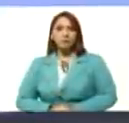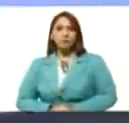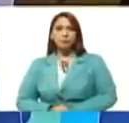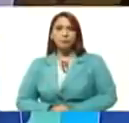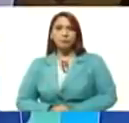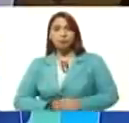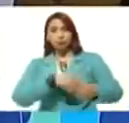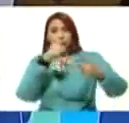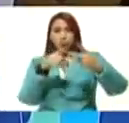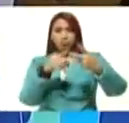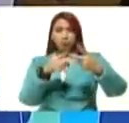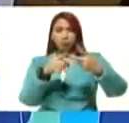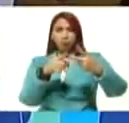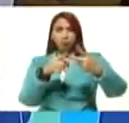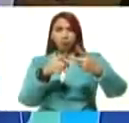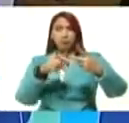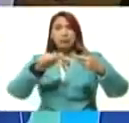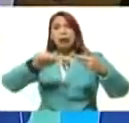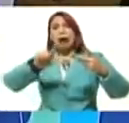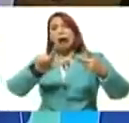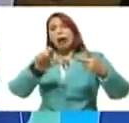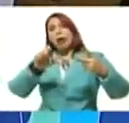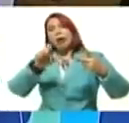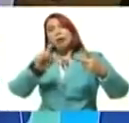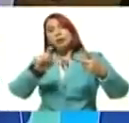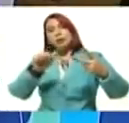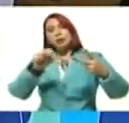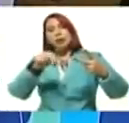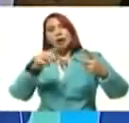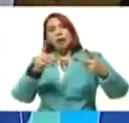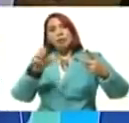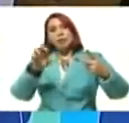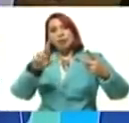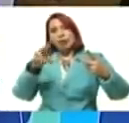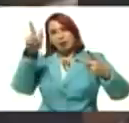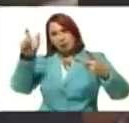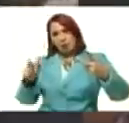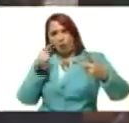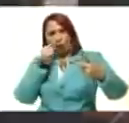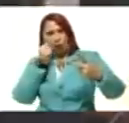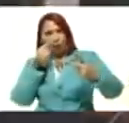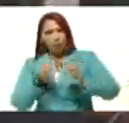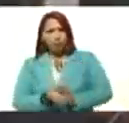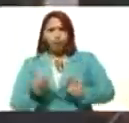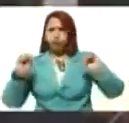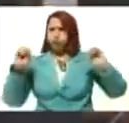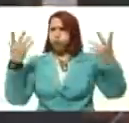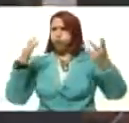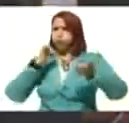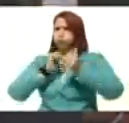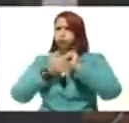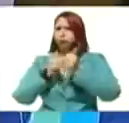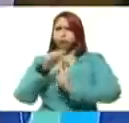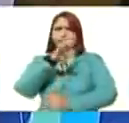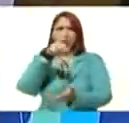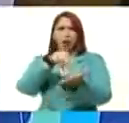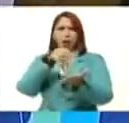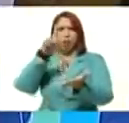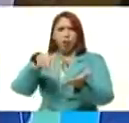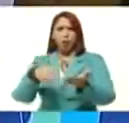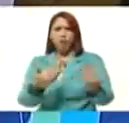como secretario Alexander Mimú Vargas, gloria del deporte nacional